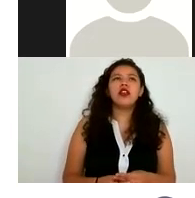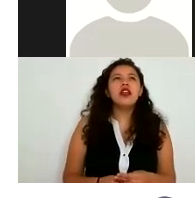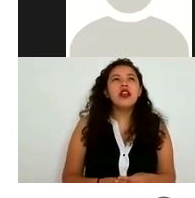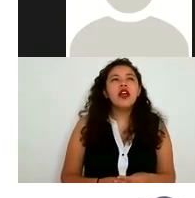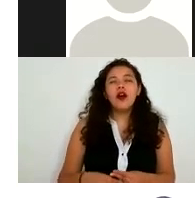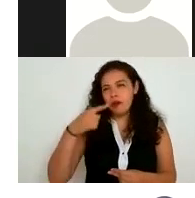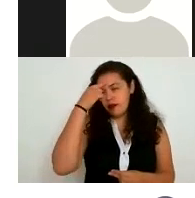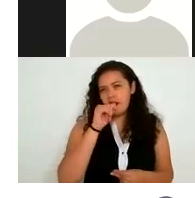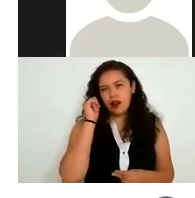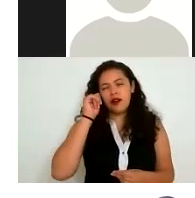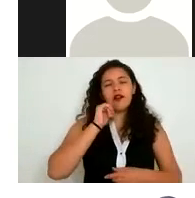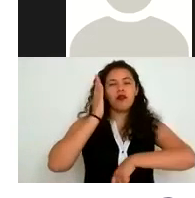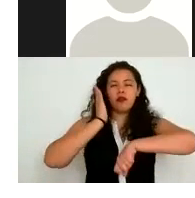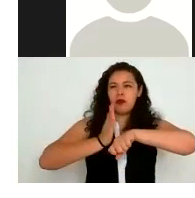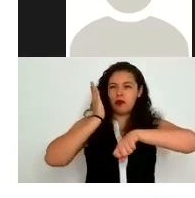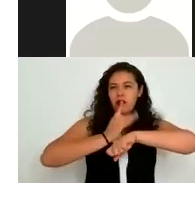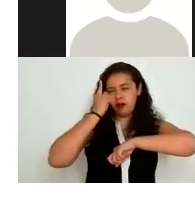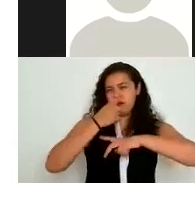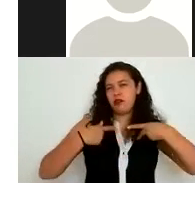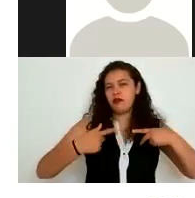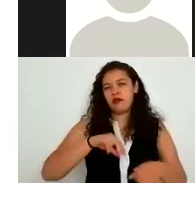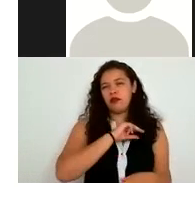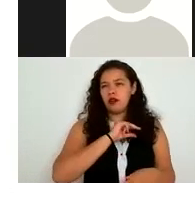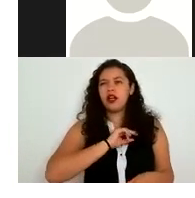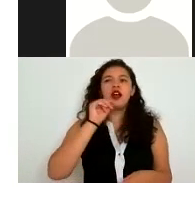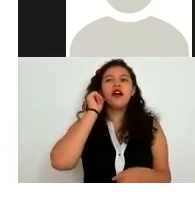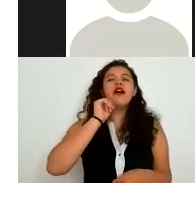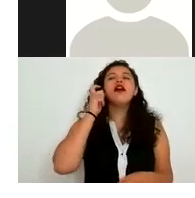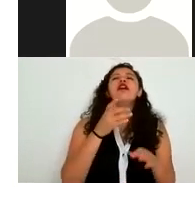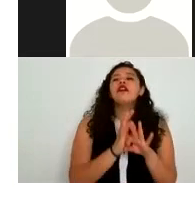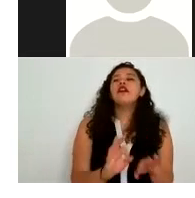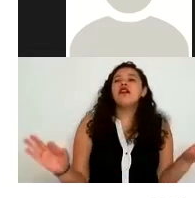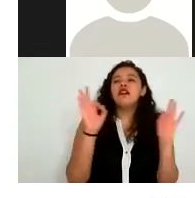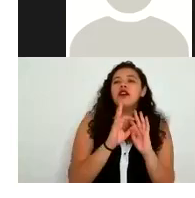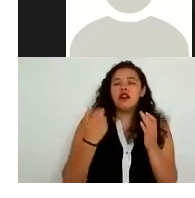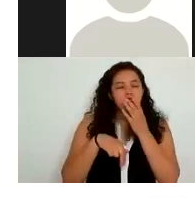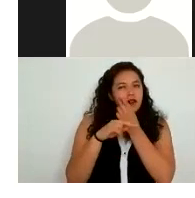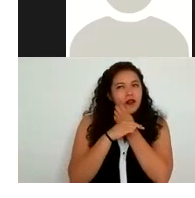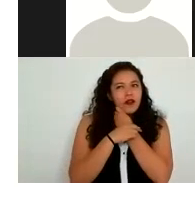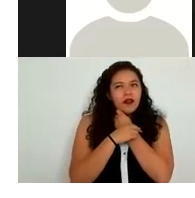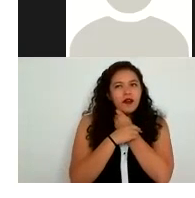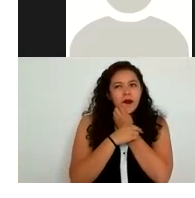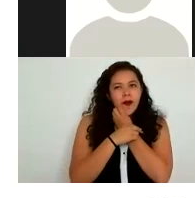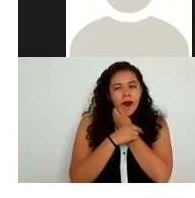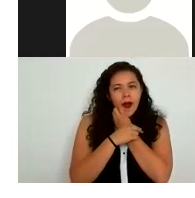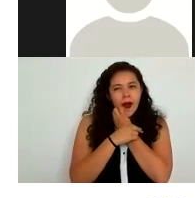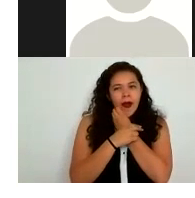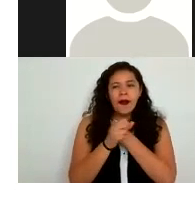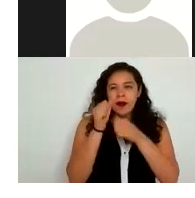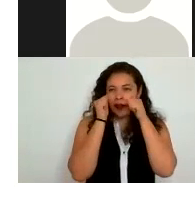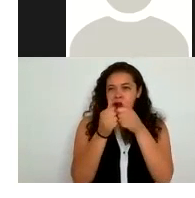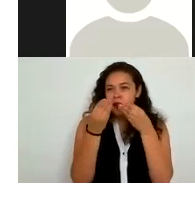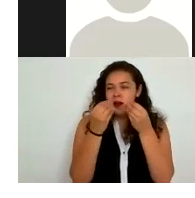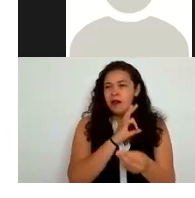sanciones a los particulares por eso sí es muy importante que podamos estar muy al pendiente de estar